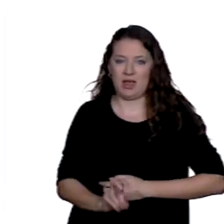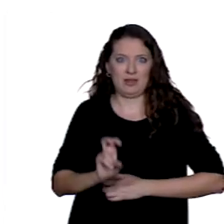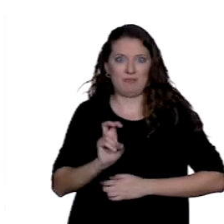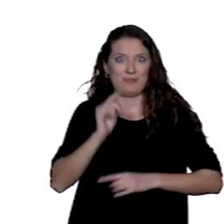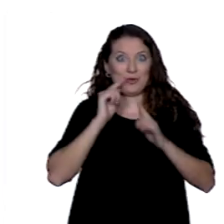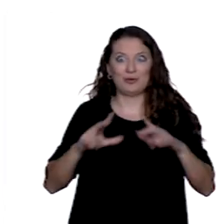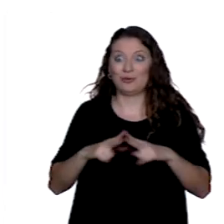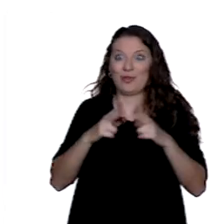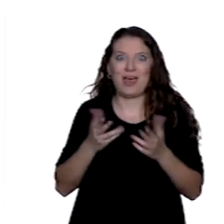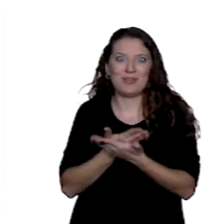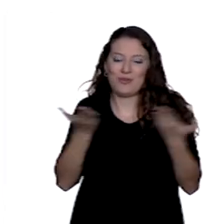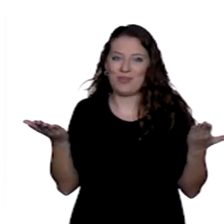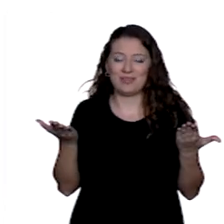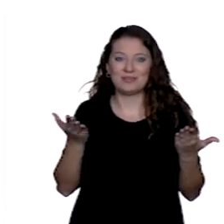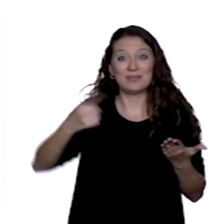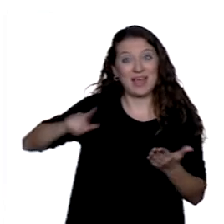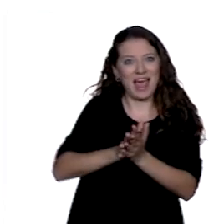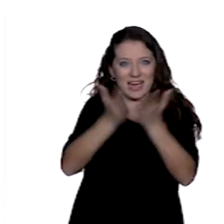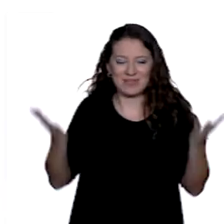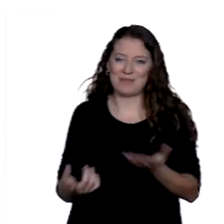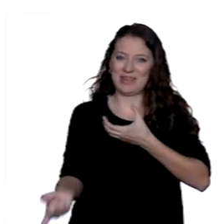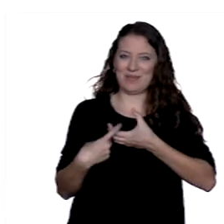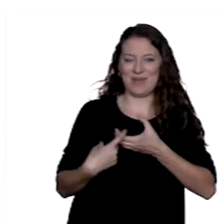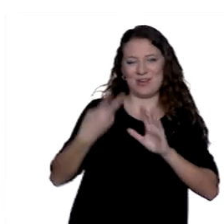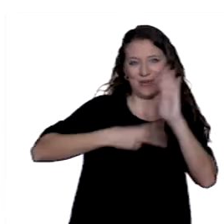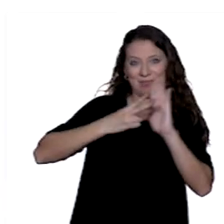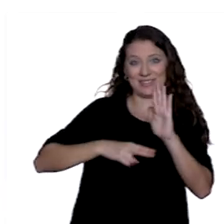sociedad. Anímense a participar en las normas. Gracias.